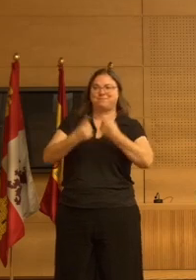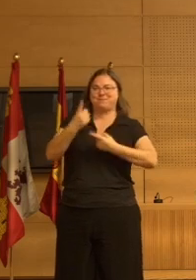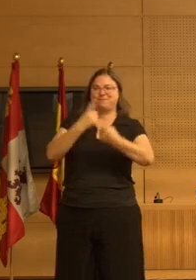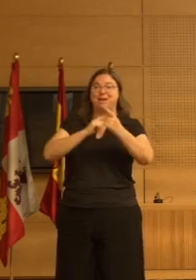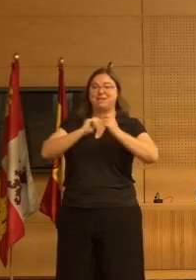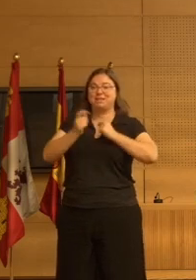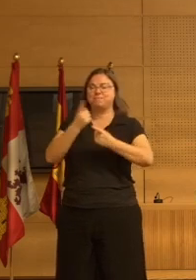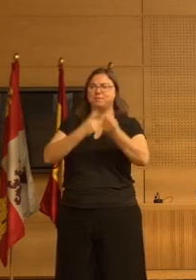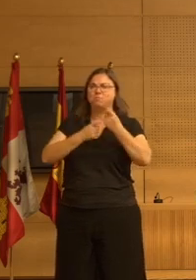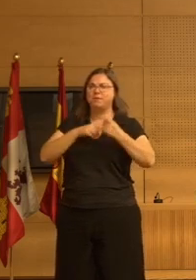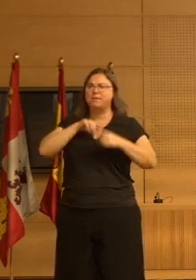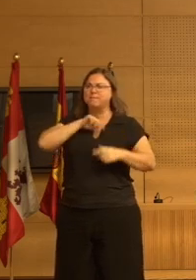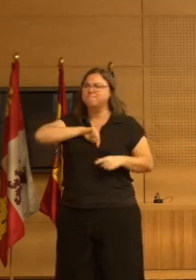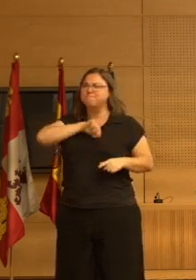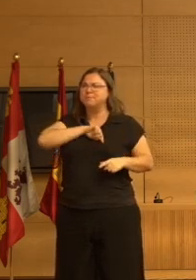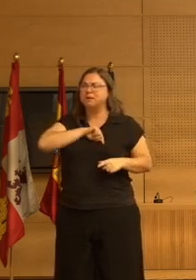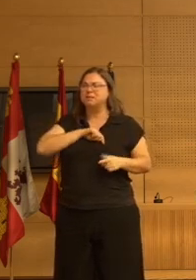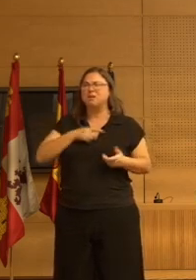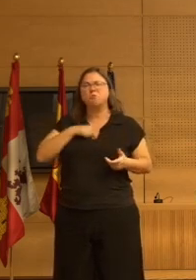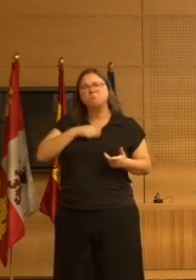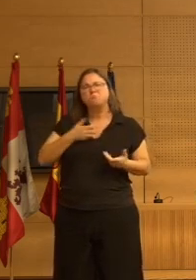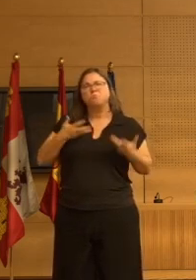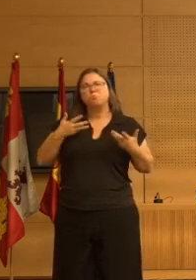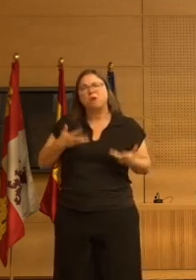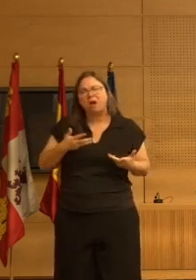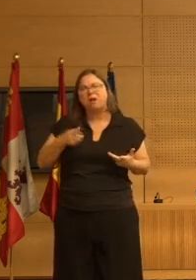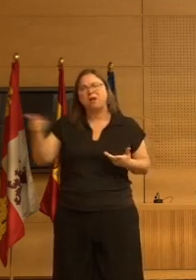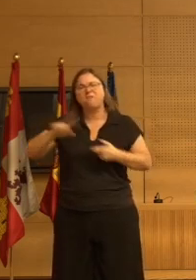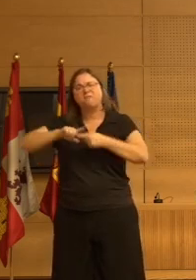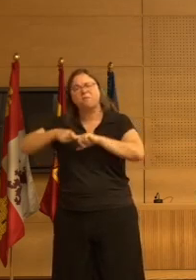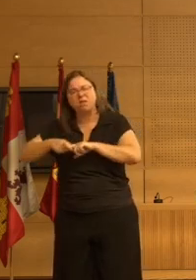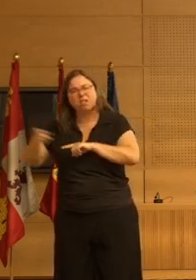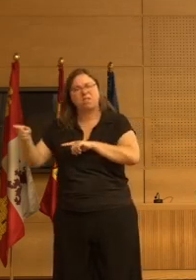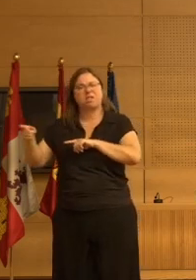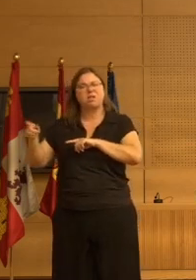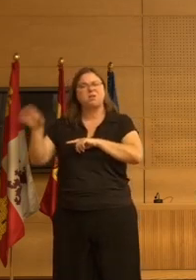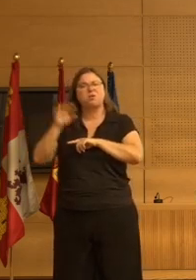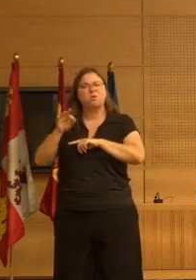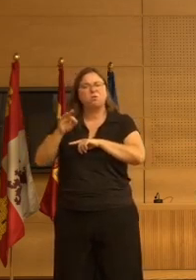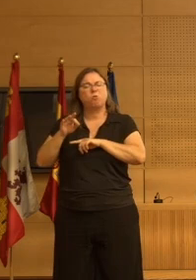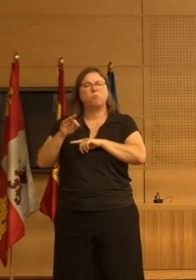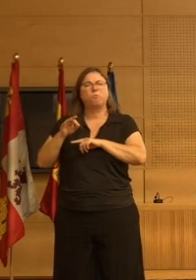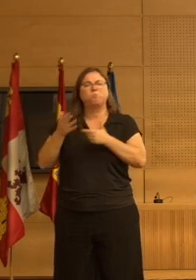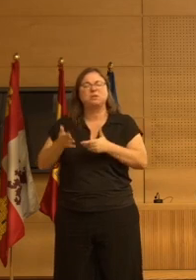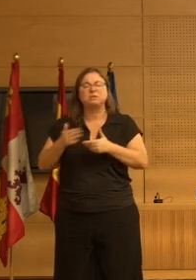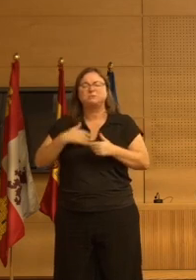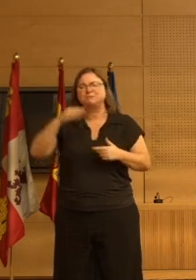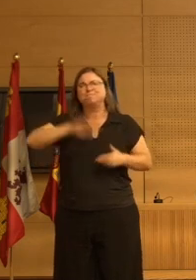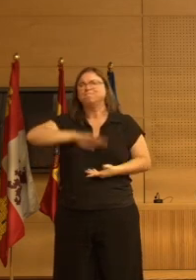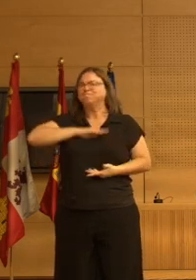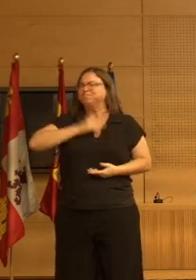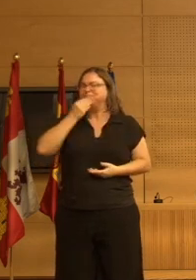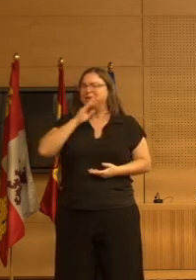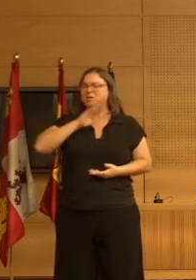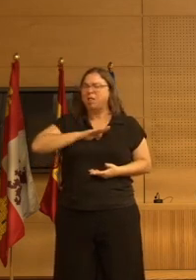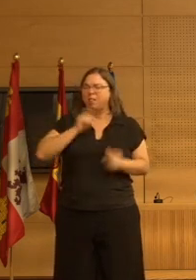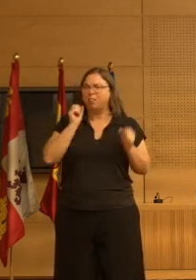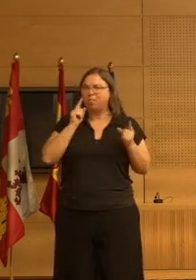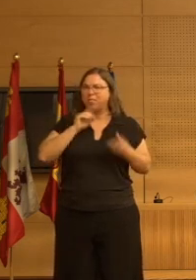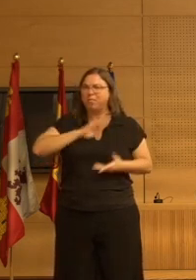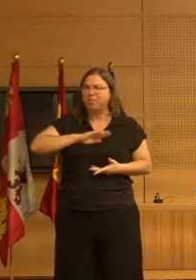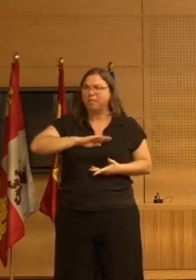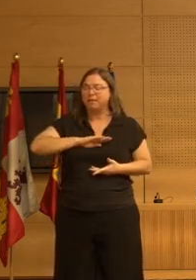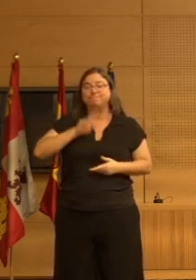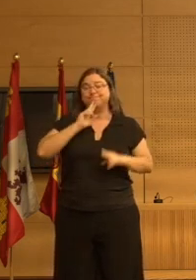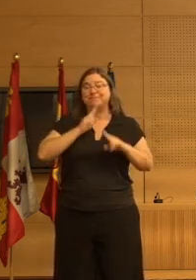mostrar sentimientos de ser una carga para los demás, de que está perdiendo facultades, sería un síntoma